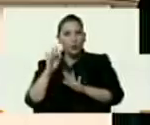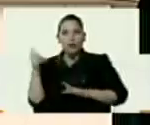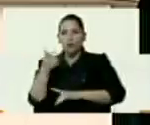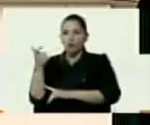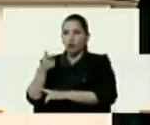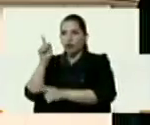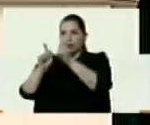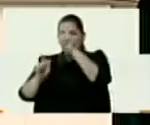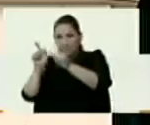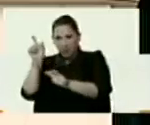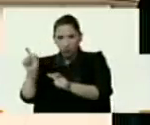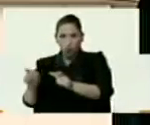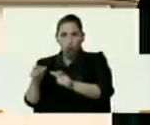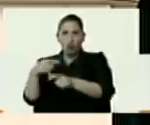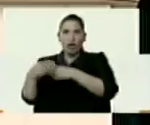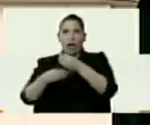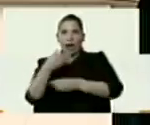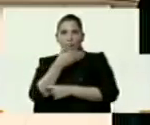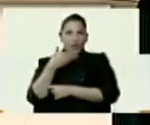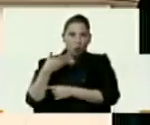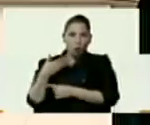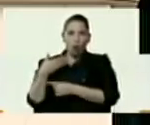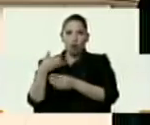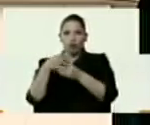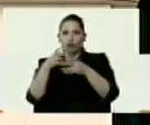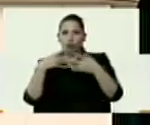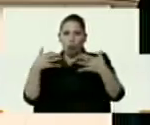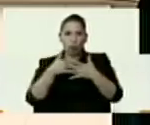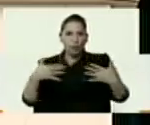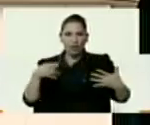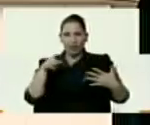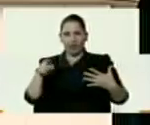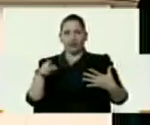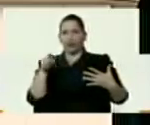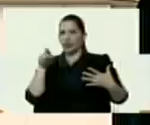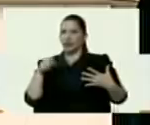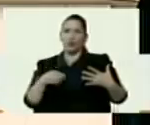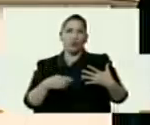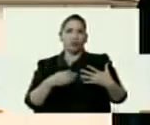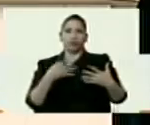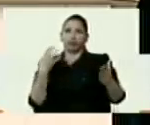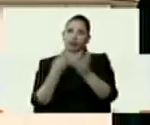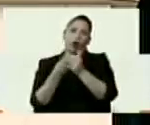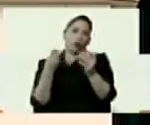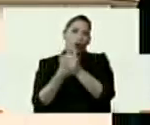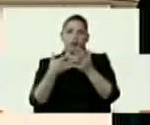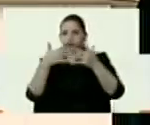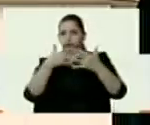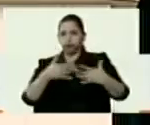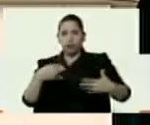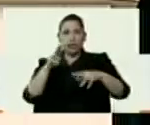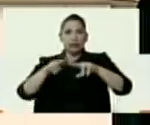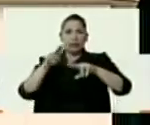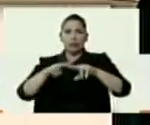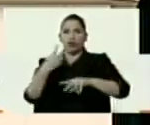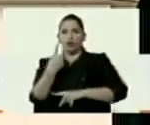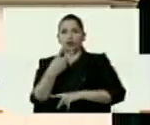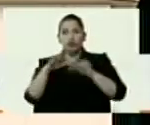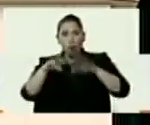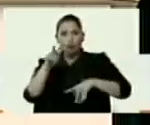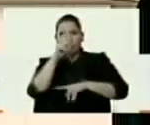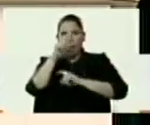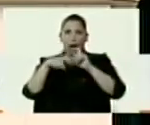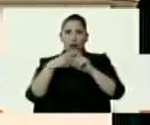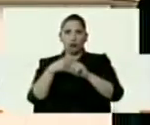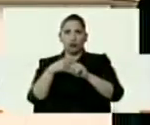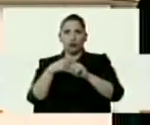forje mejores documentos que esto. Esto no aguanta un análisis de un niño de 12 años y que me perdonen los niños de 12 años que